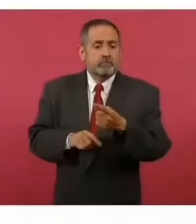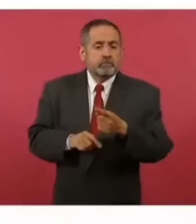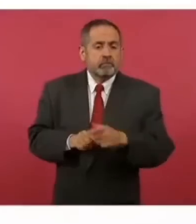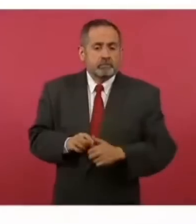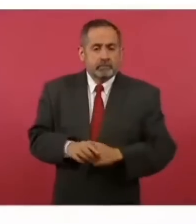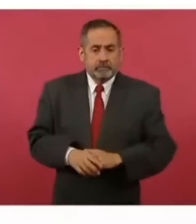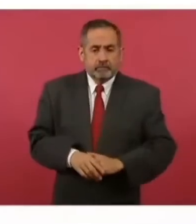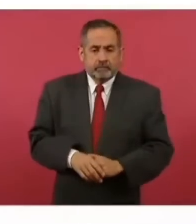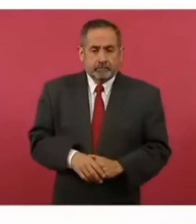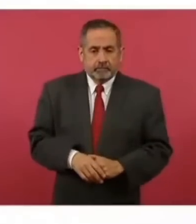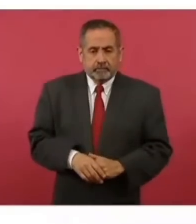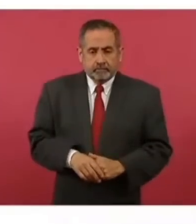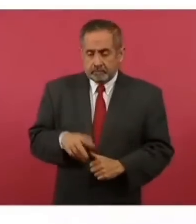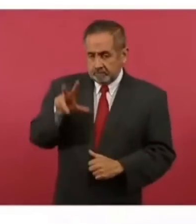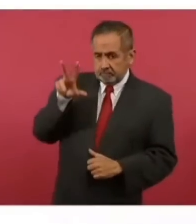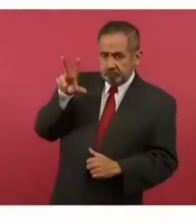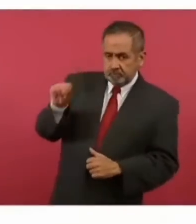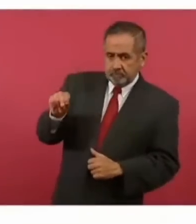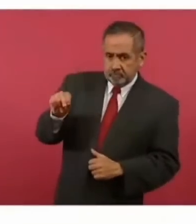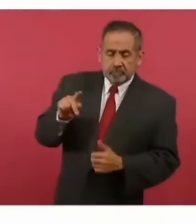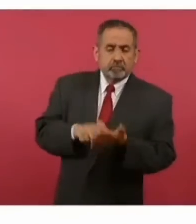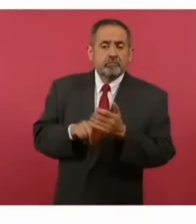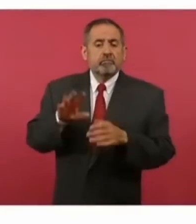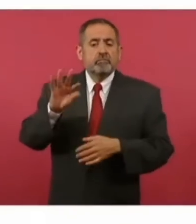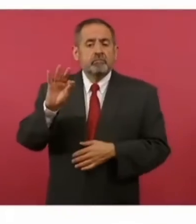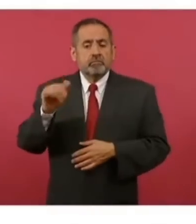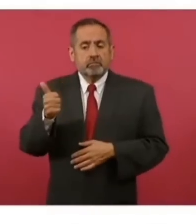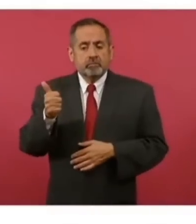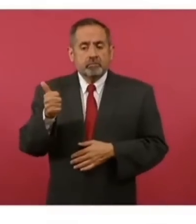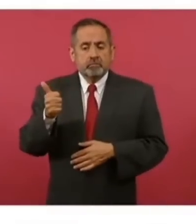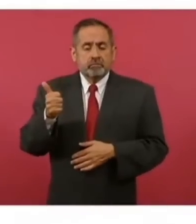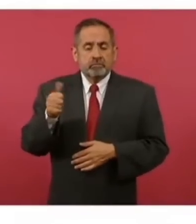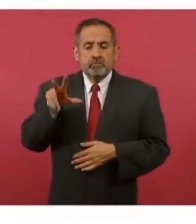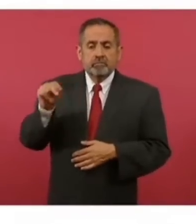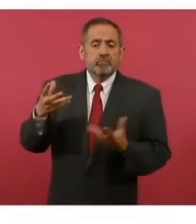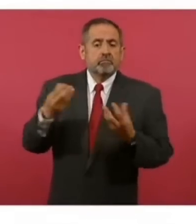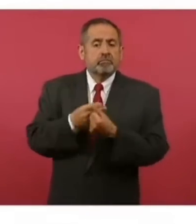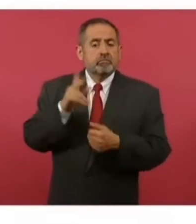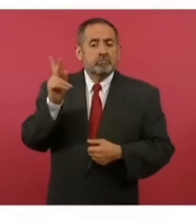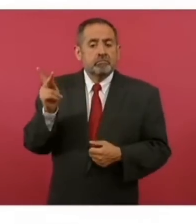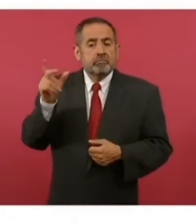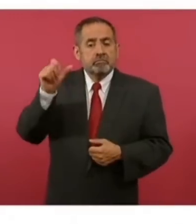en contra 46 del pan